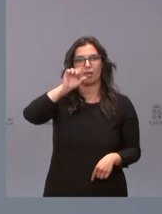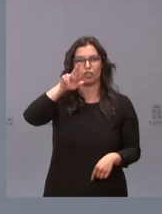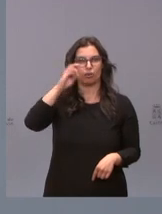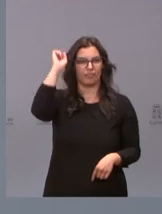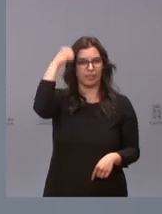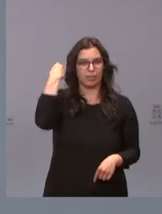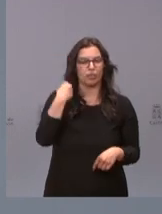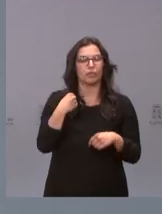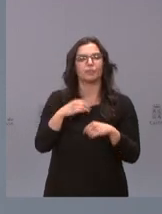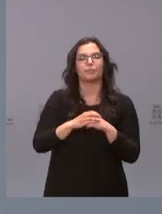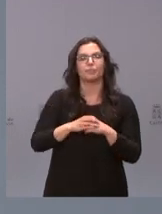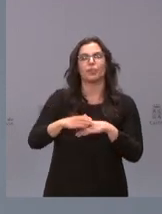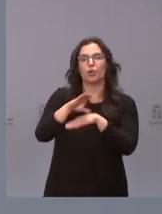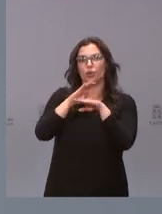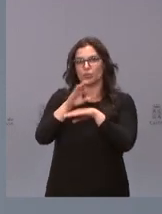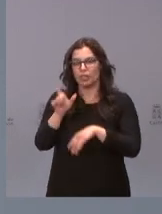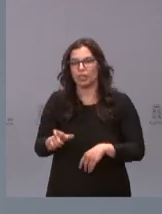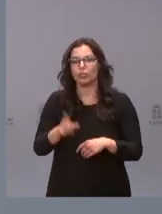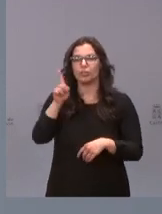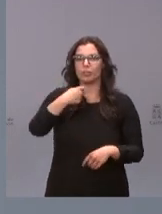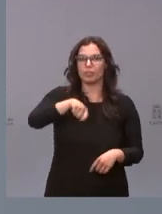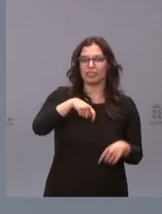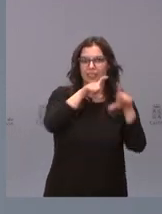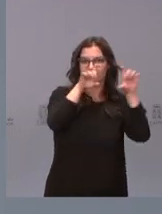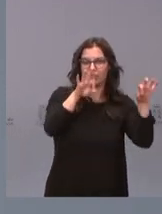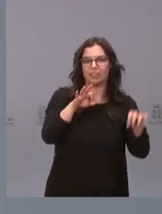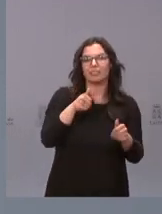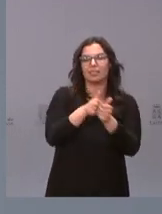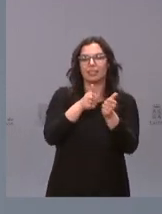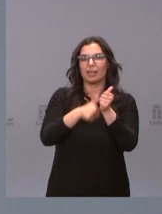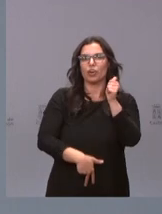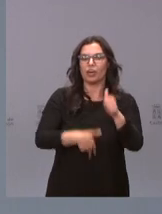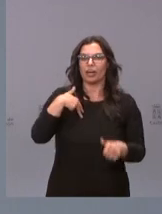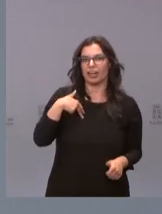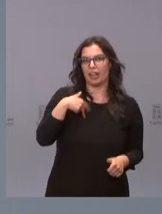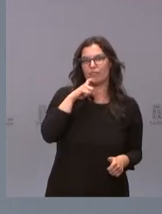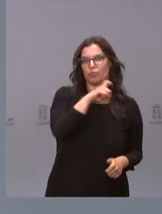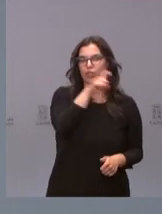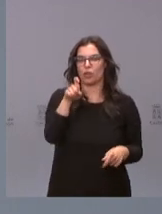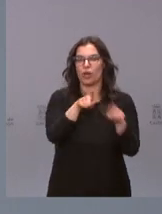señor presidente de Carrasco Research, secretario general de la Fundación, hermanos Álvarez Quirós,